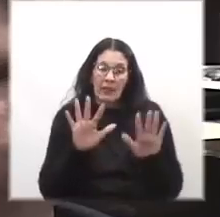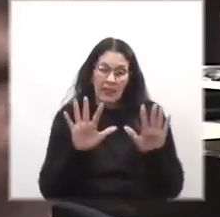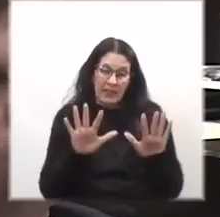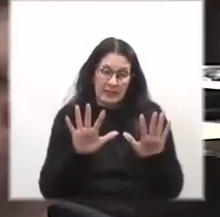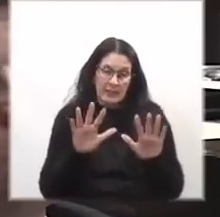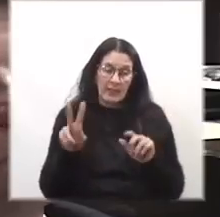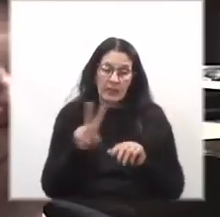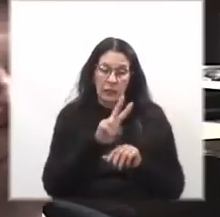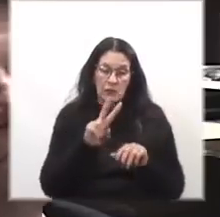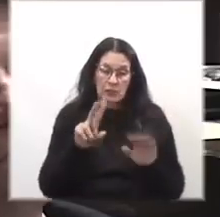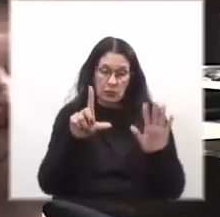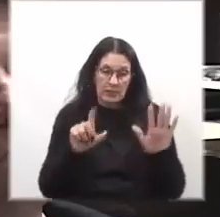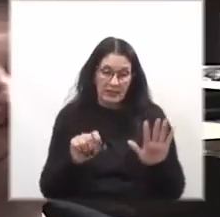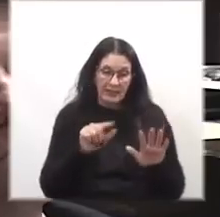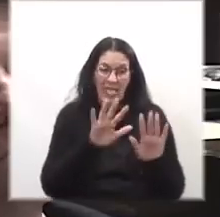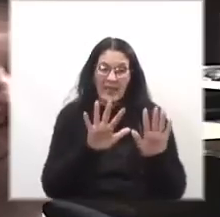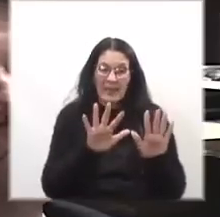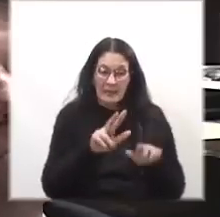los 270,